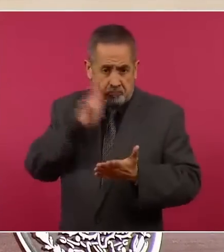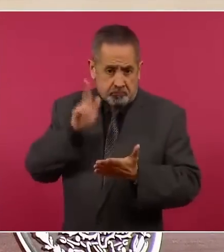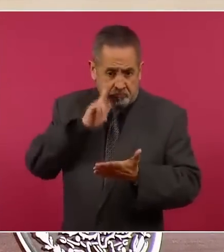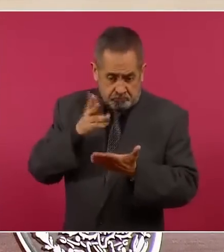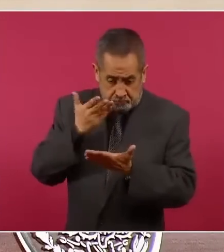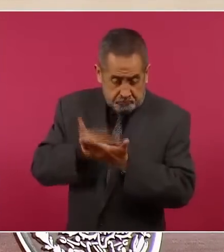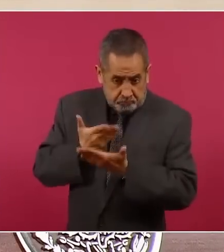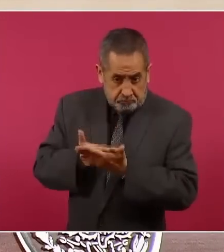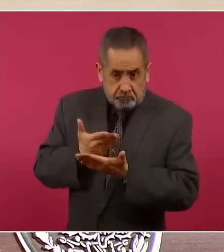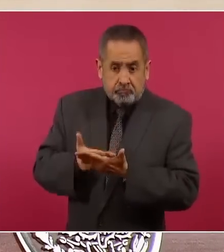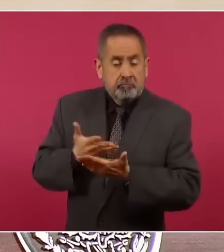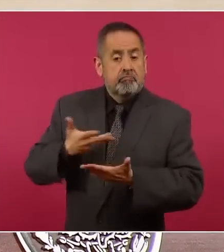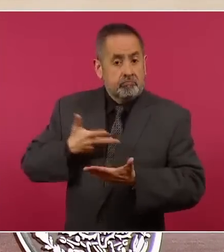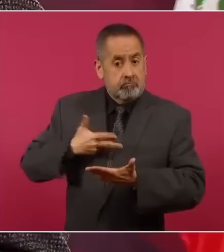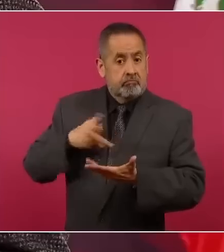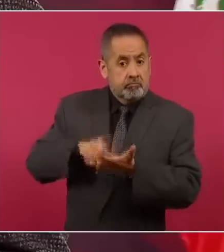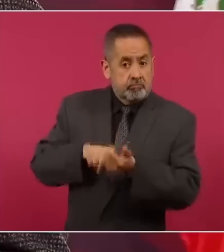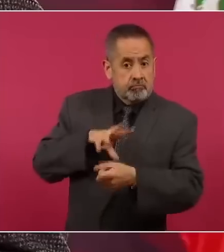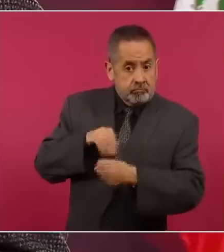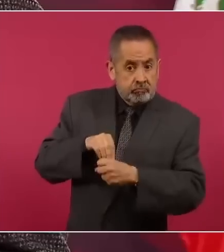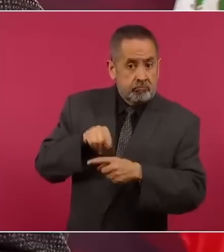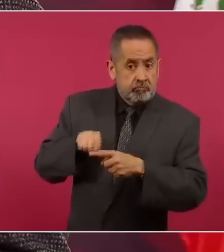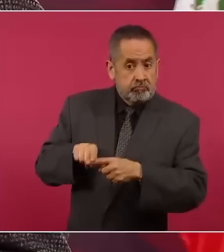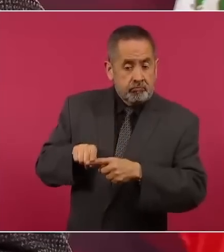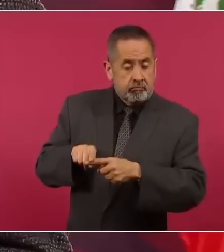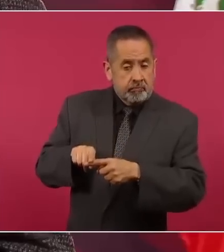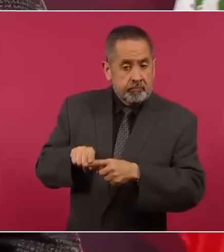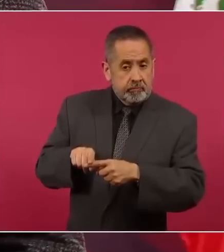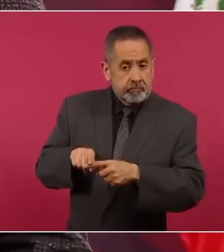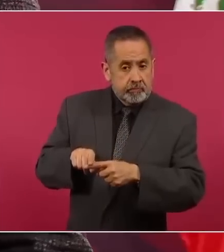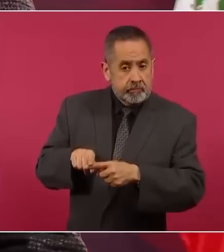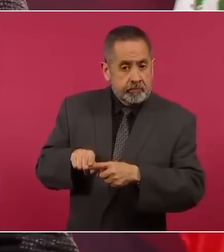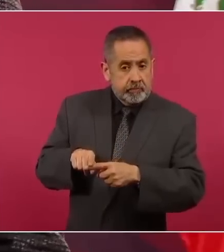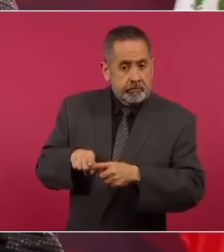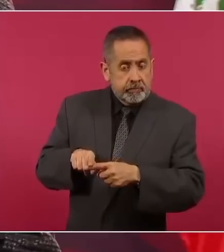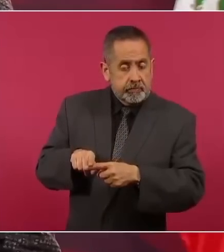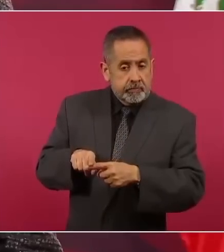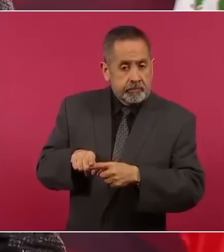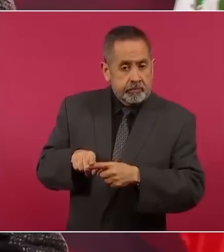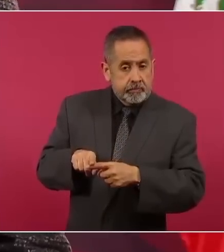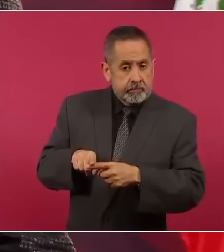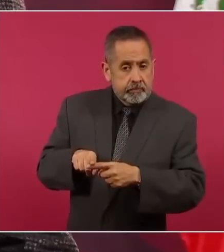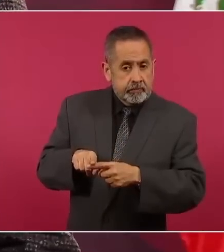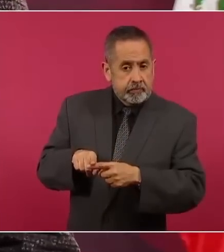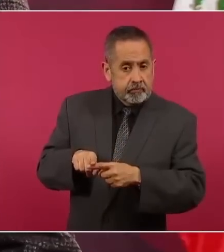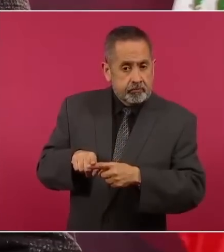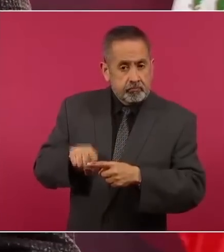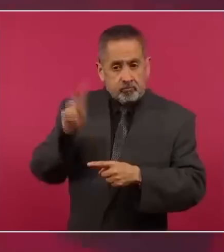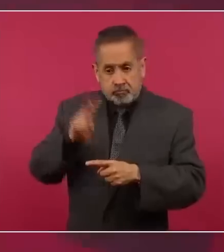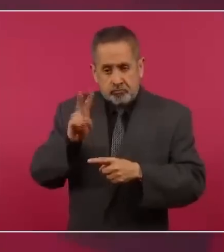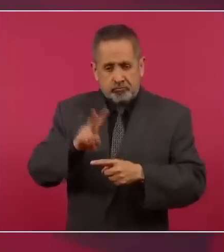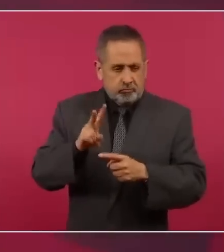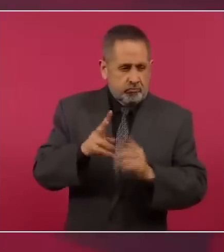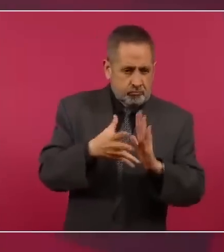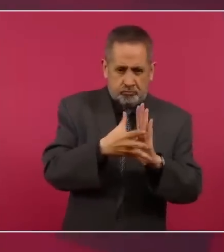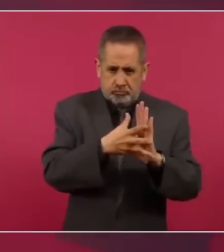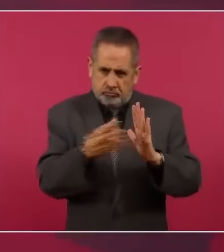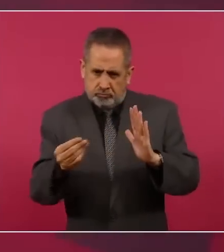de que hubo plagio